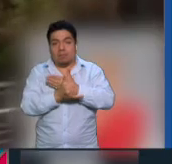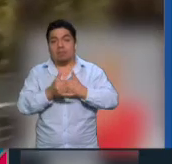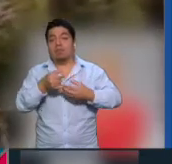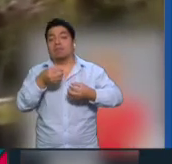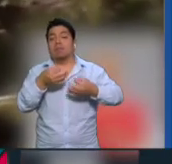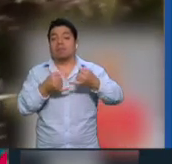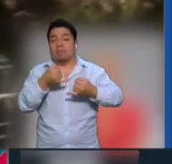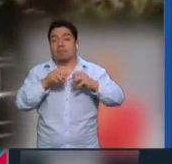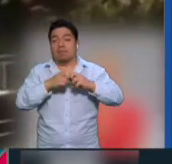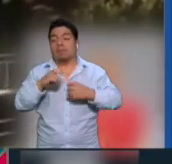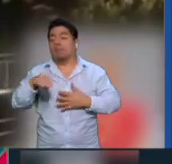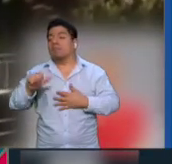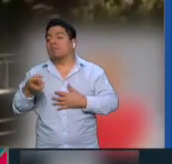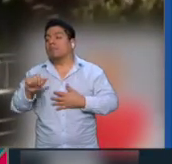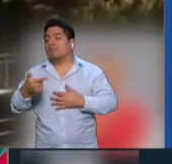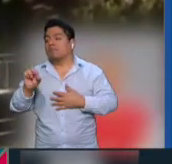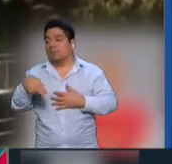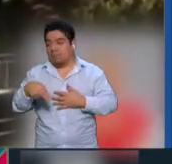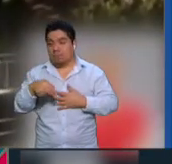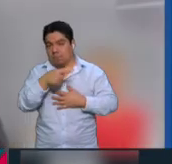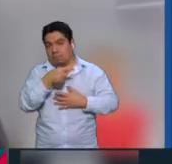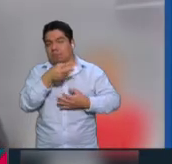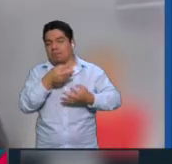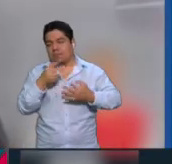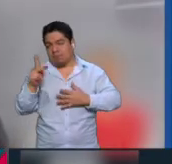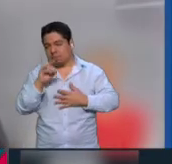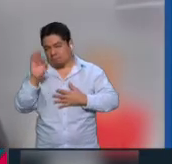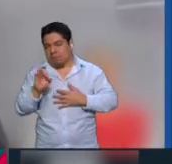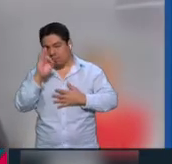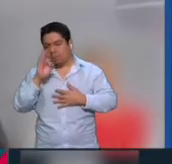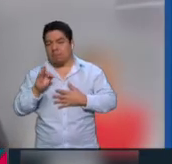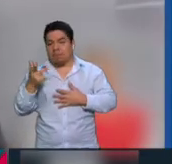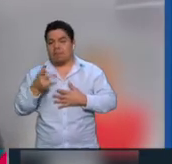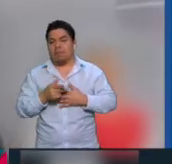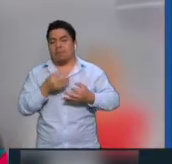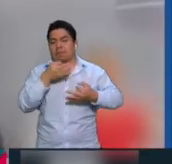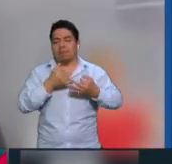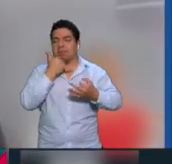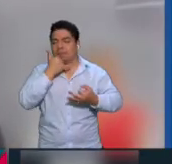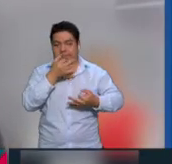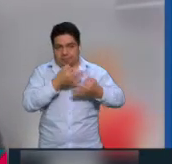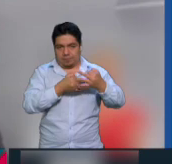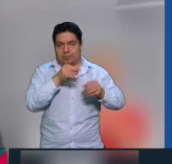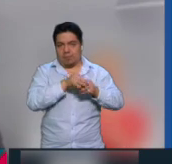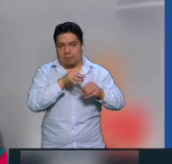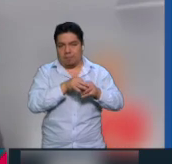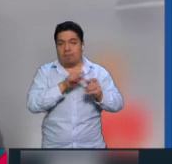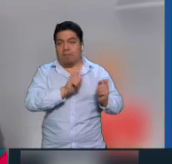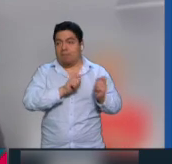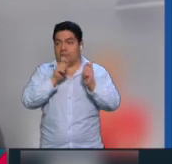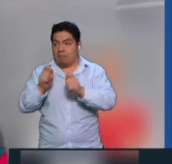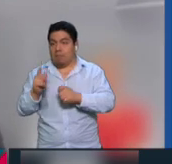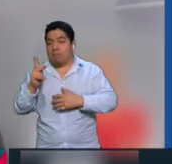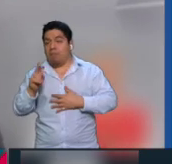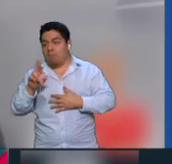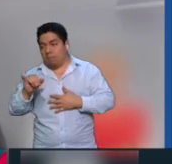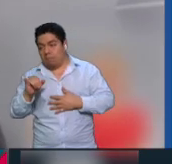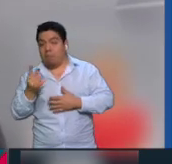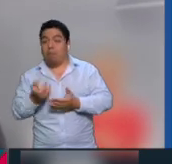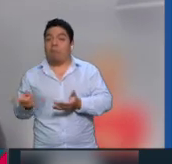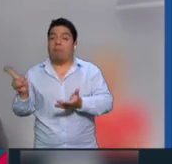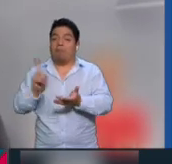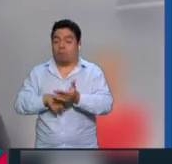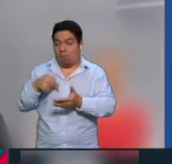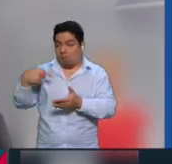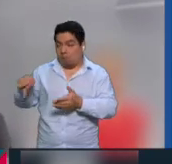Reyes Rodríguez Mondragón del Poder Judicial de la Federación que perfila, del Tribunal Electoral, perdón, que perfila regresar al PRI las impugnaciones para que sea esta